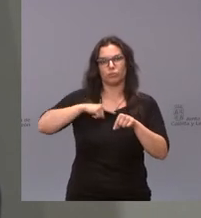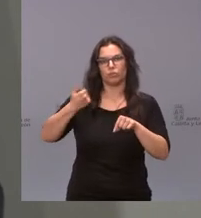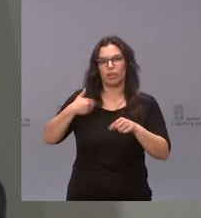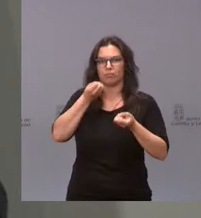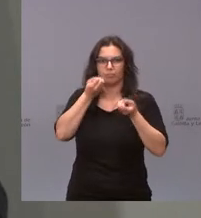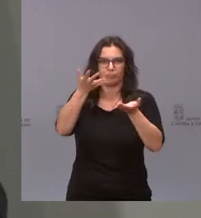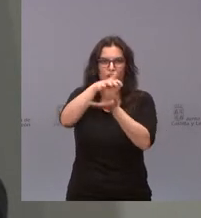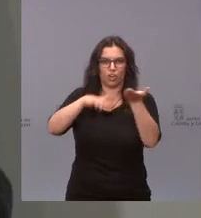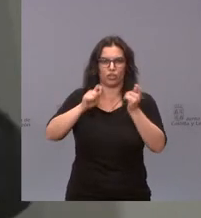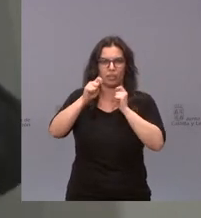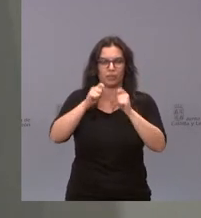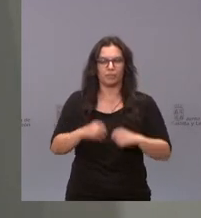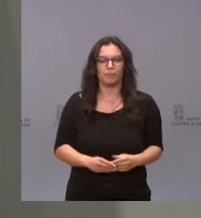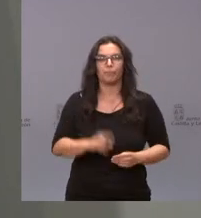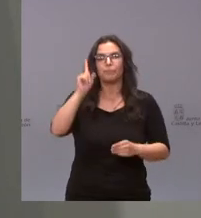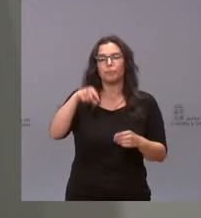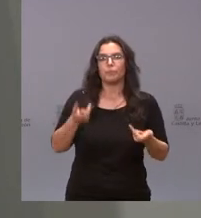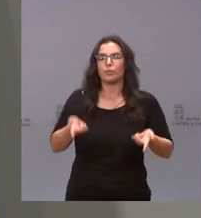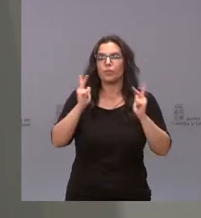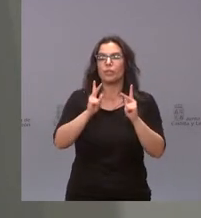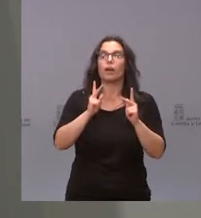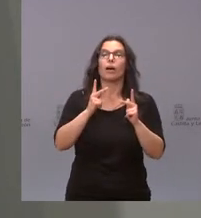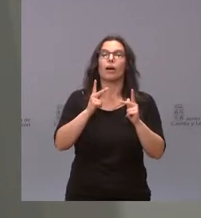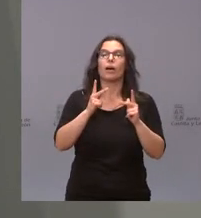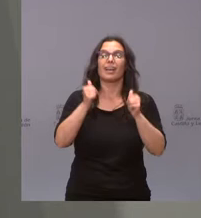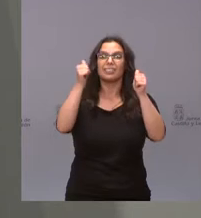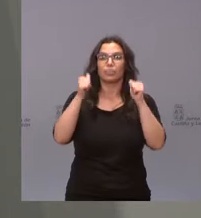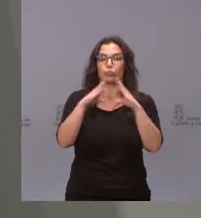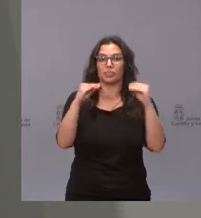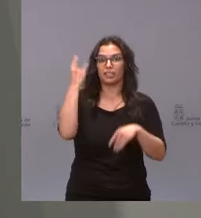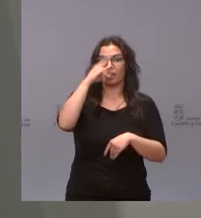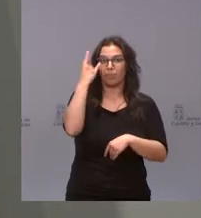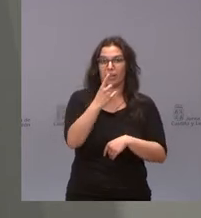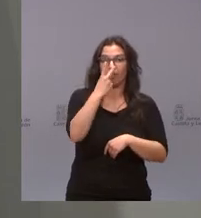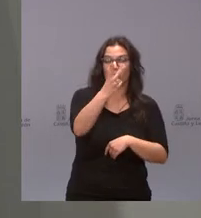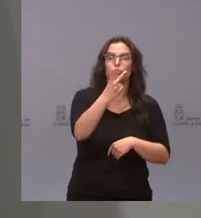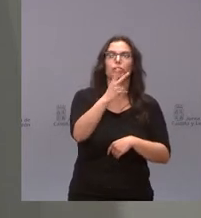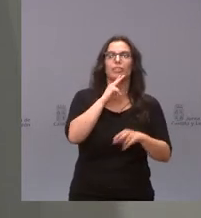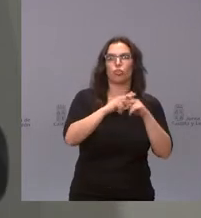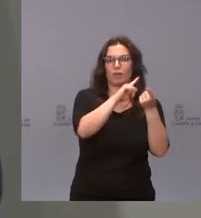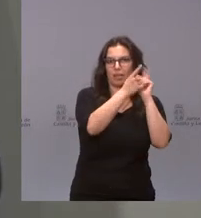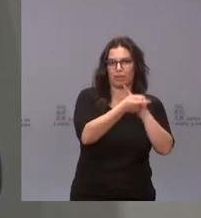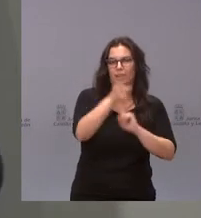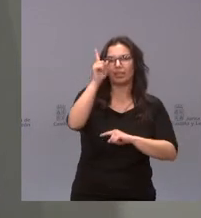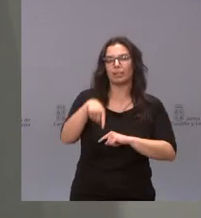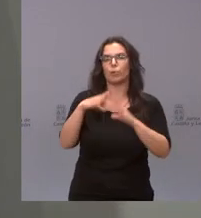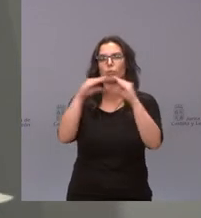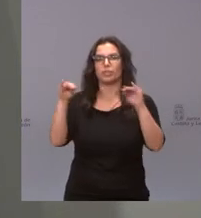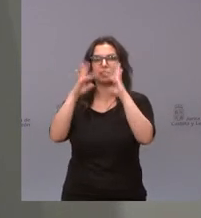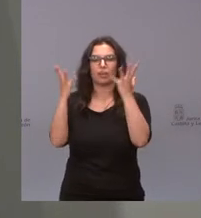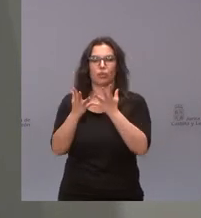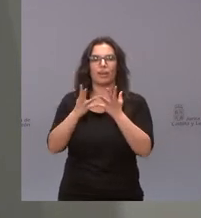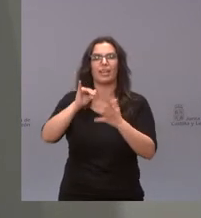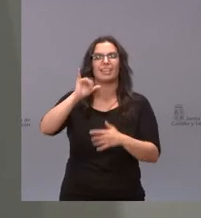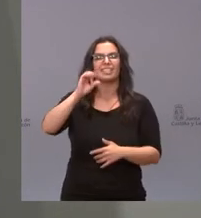También se autoriza el cambio de denominación de dos títulos de la Universidad de Salamanca y de la Universidad Internacional Isabel I de Castilla.